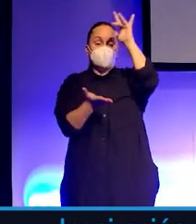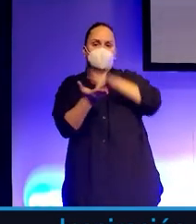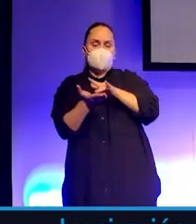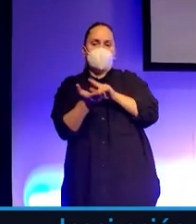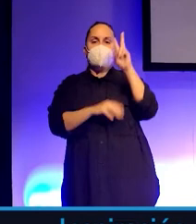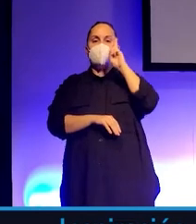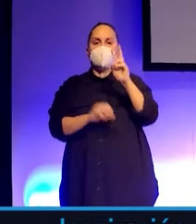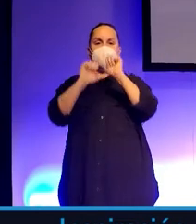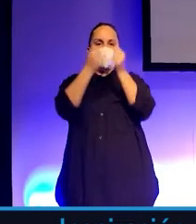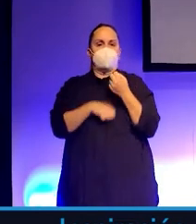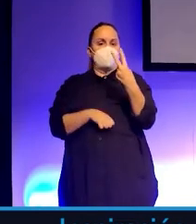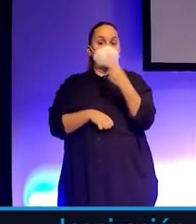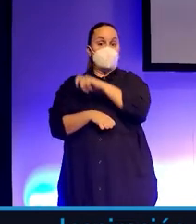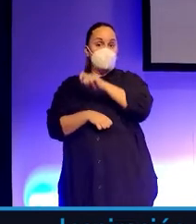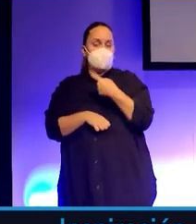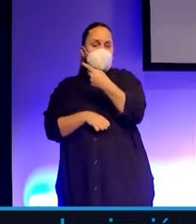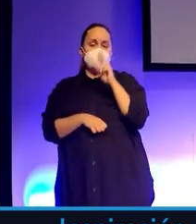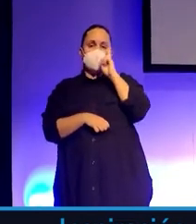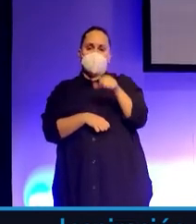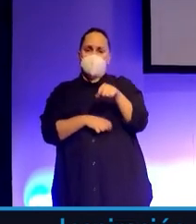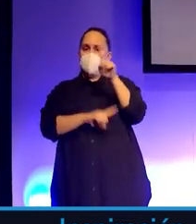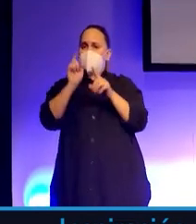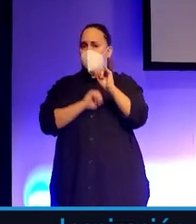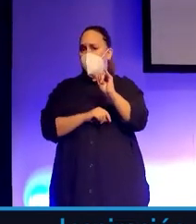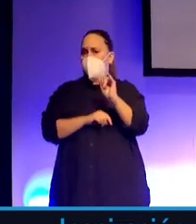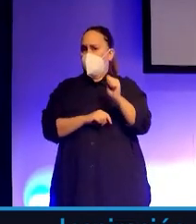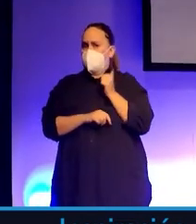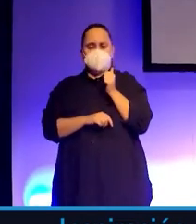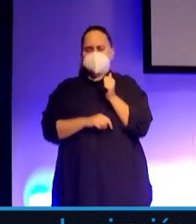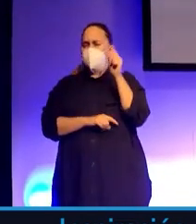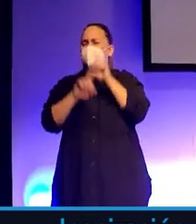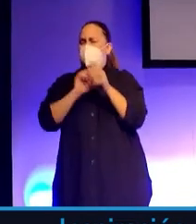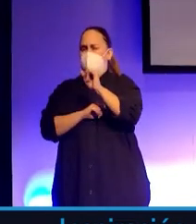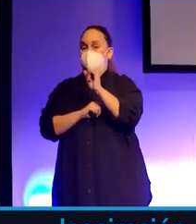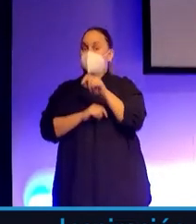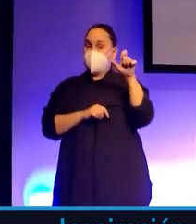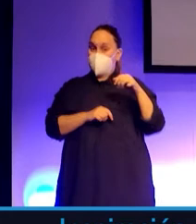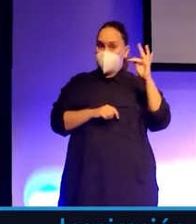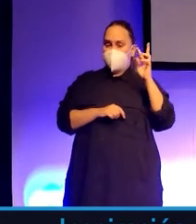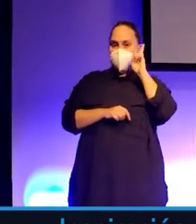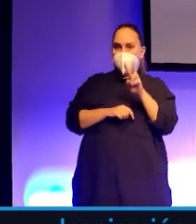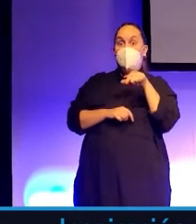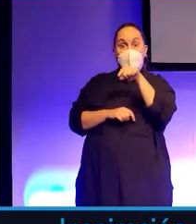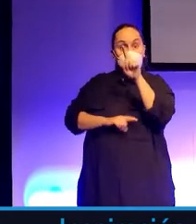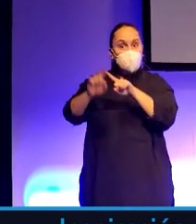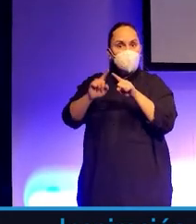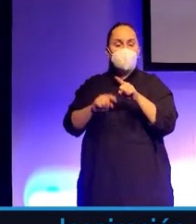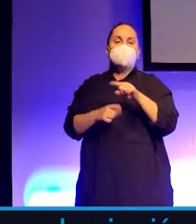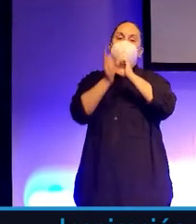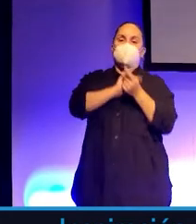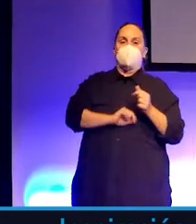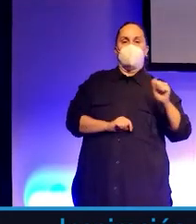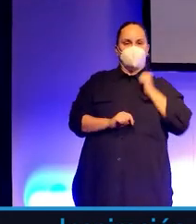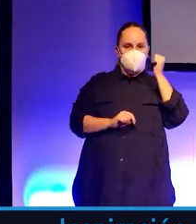negativa ve un problema en cada oportunidad, la gente positiva ve una oportunidad en cada problema. Y dentro de este